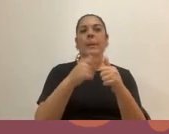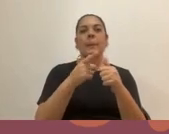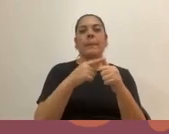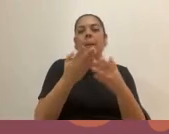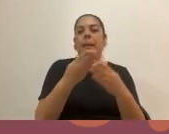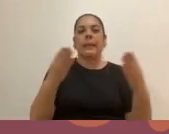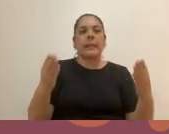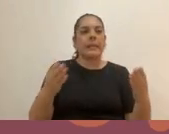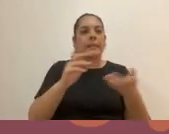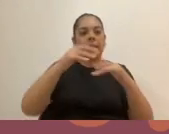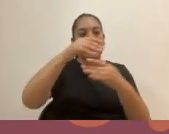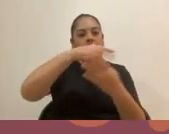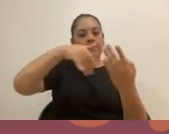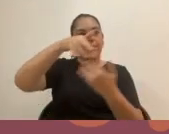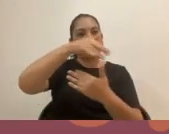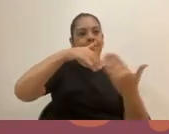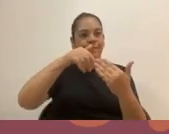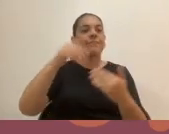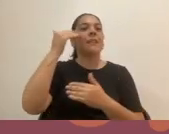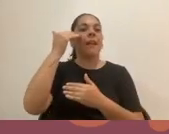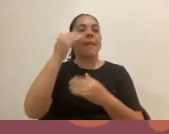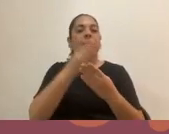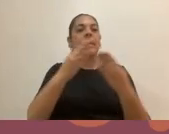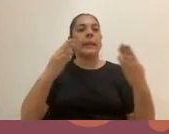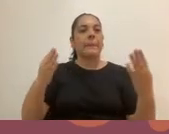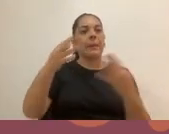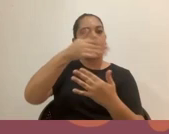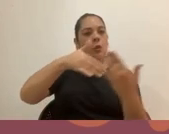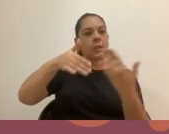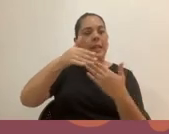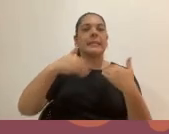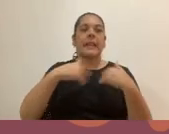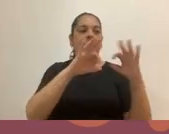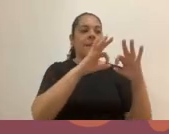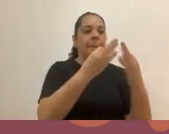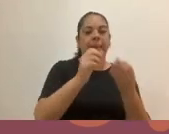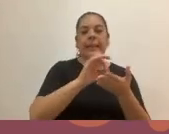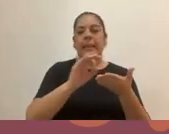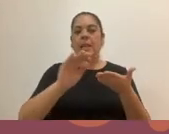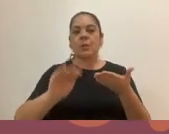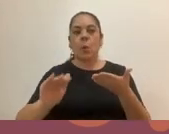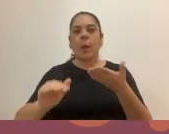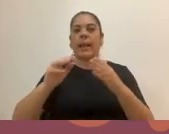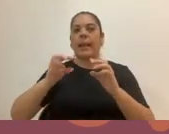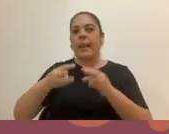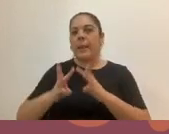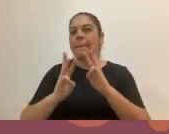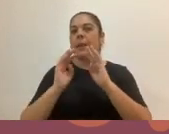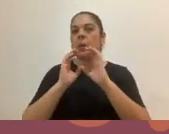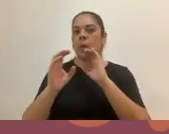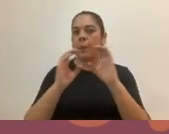Sabemos que dentro de los elementos de socialización está la familia, la escuela, los medios de comunicación, la iglesia, etc.